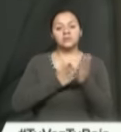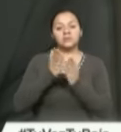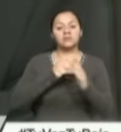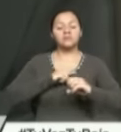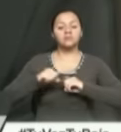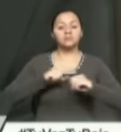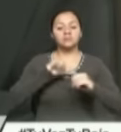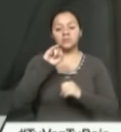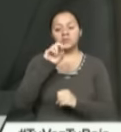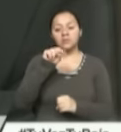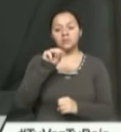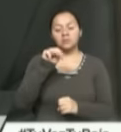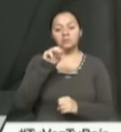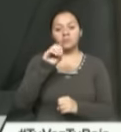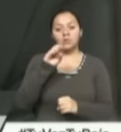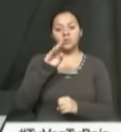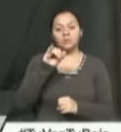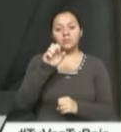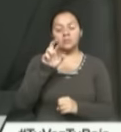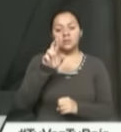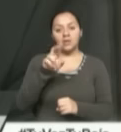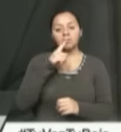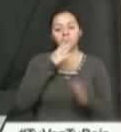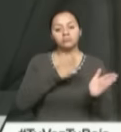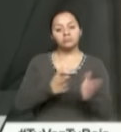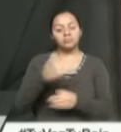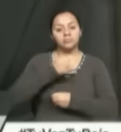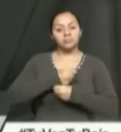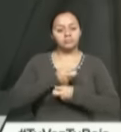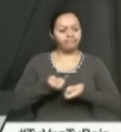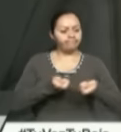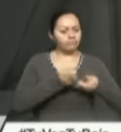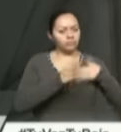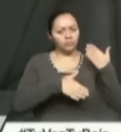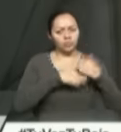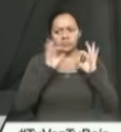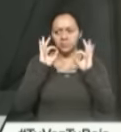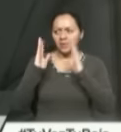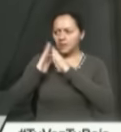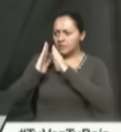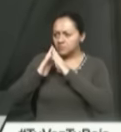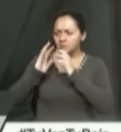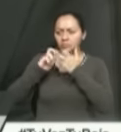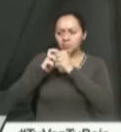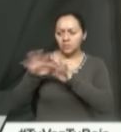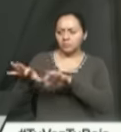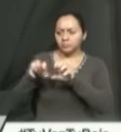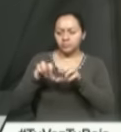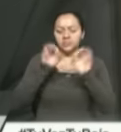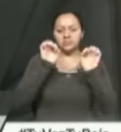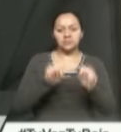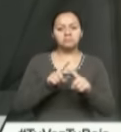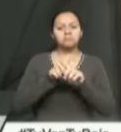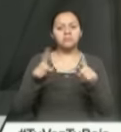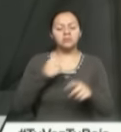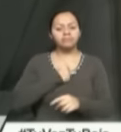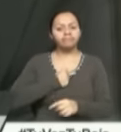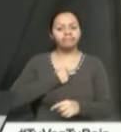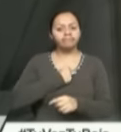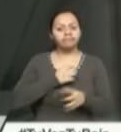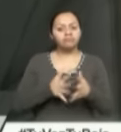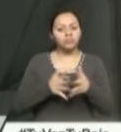público ha venido realizando un correcto manejo de los bienes incautados y comisados. Lamentablemente el hecho